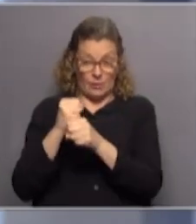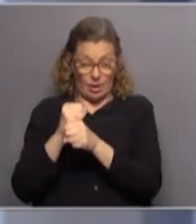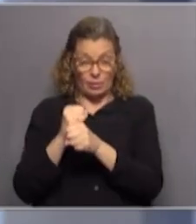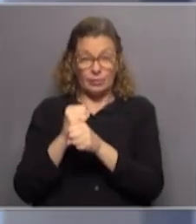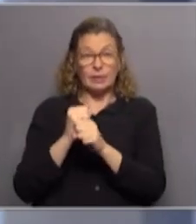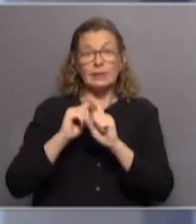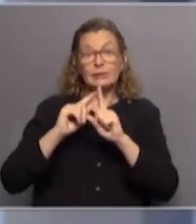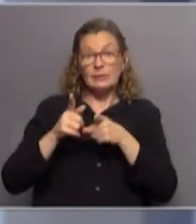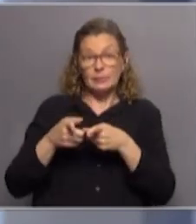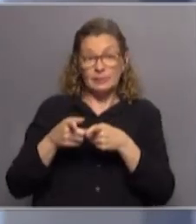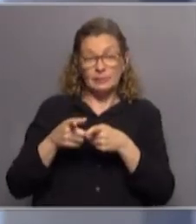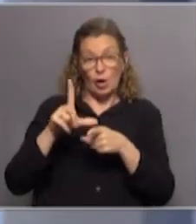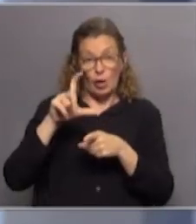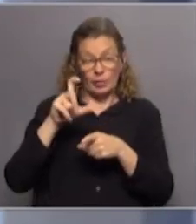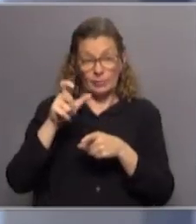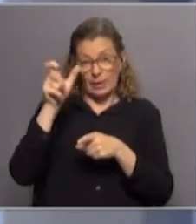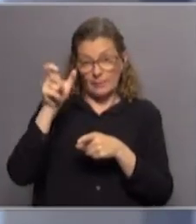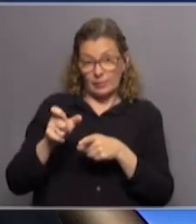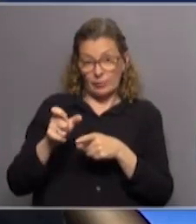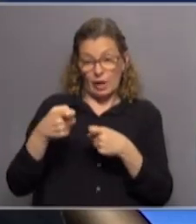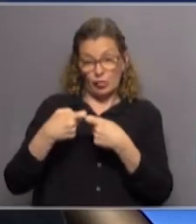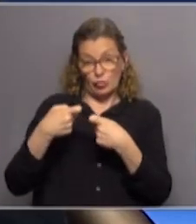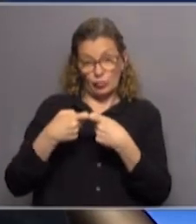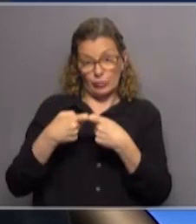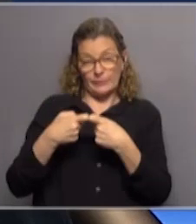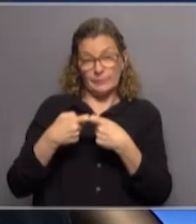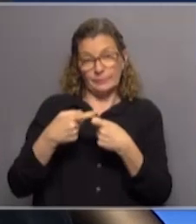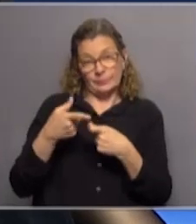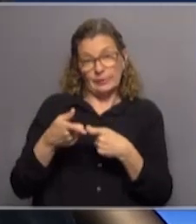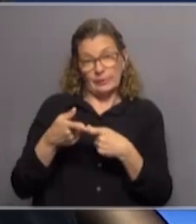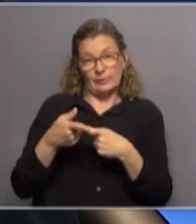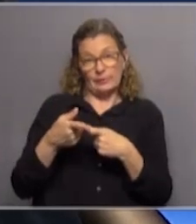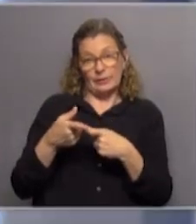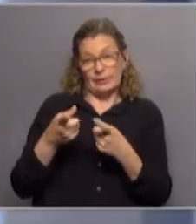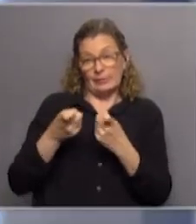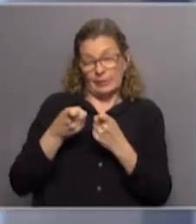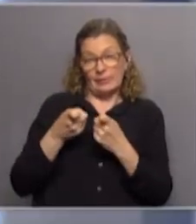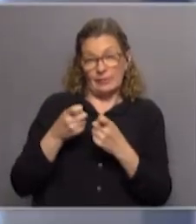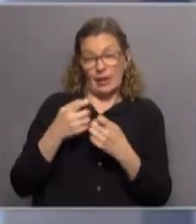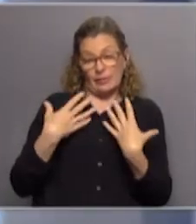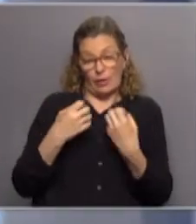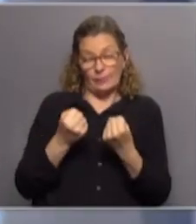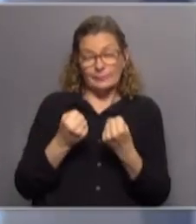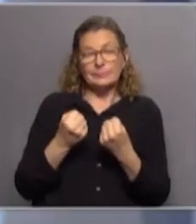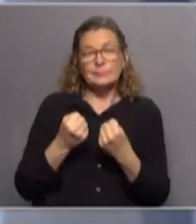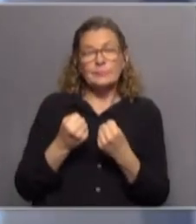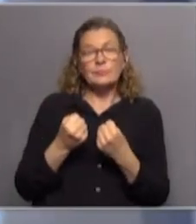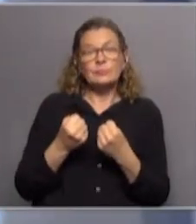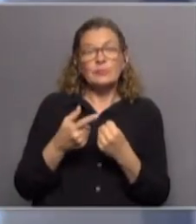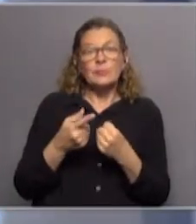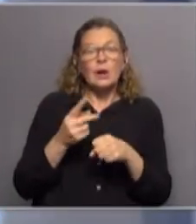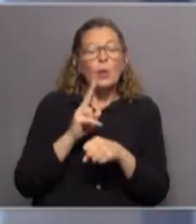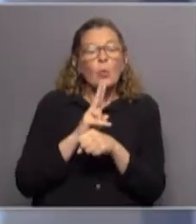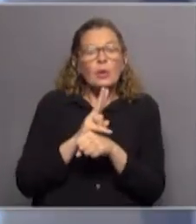y también, lógicamente, las personas usuarias, que al fin y al cabo son destinatarios y destinatarias de esto. Para